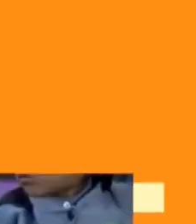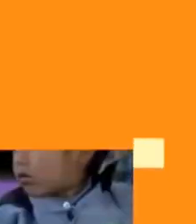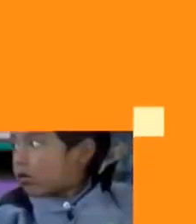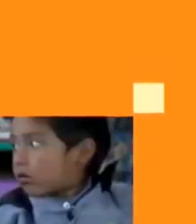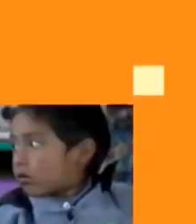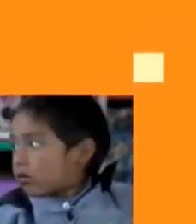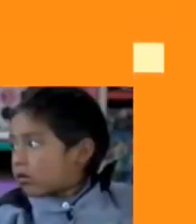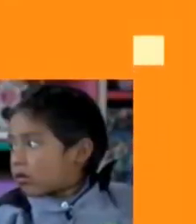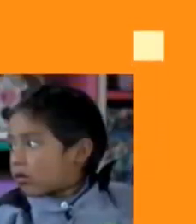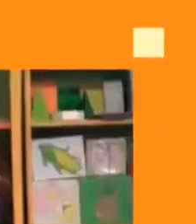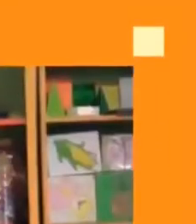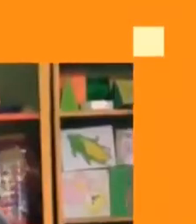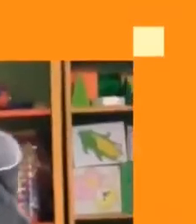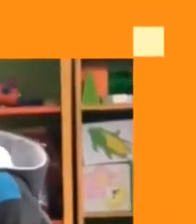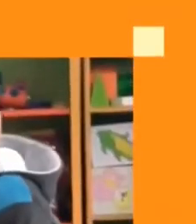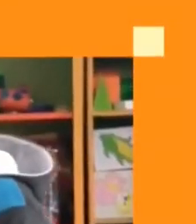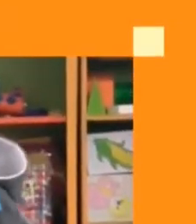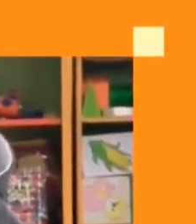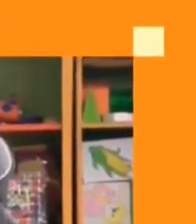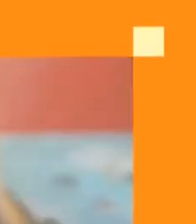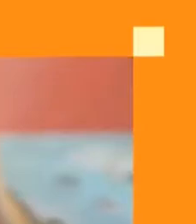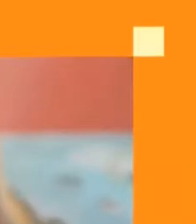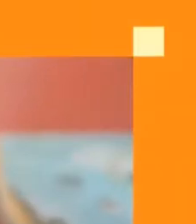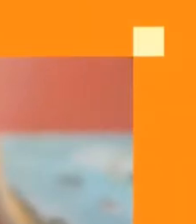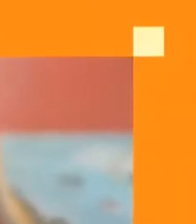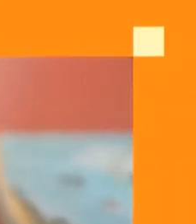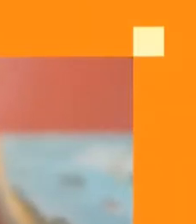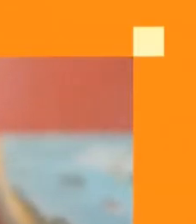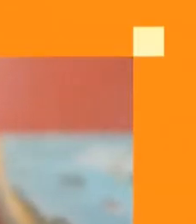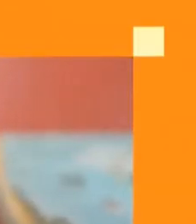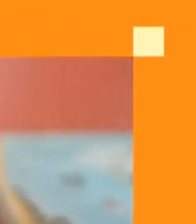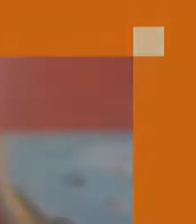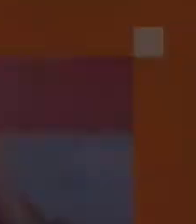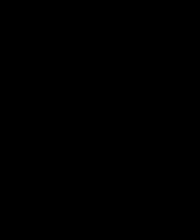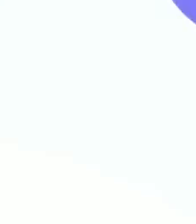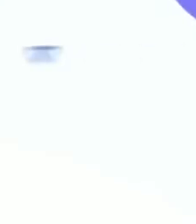Estamos viendo Aprendo en Casa Secundaria